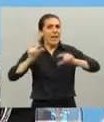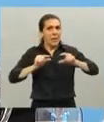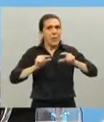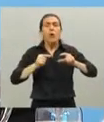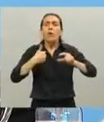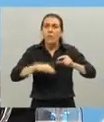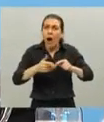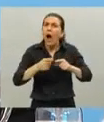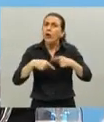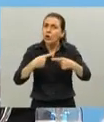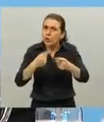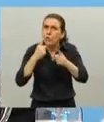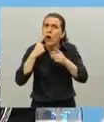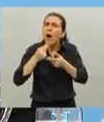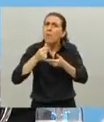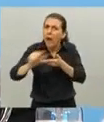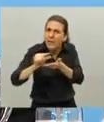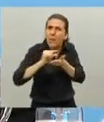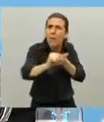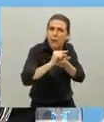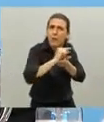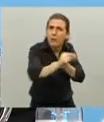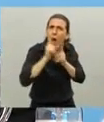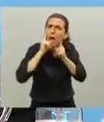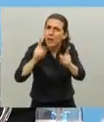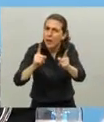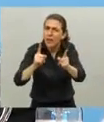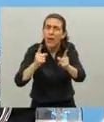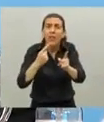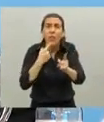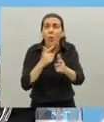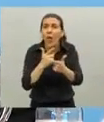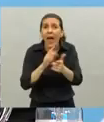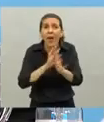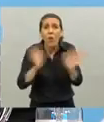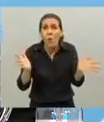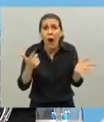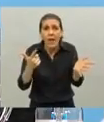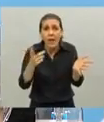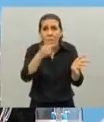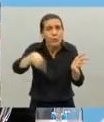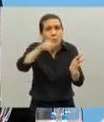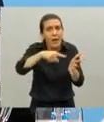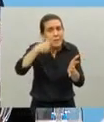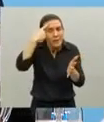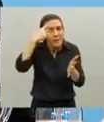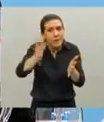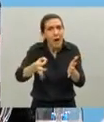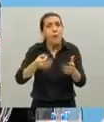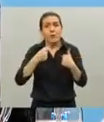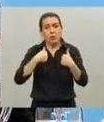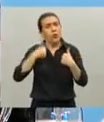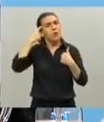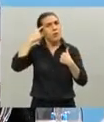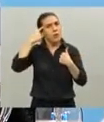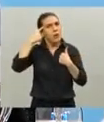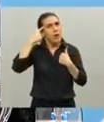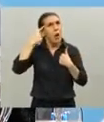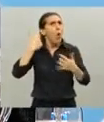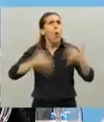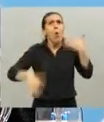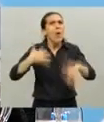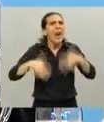asistiendolos no tengan duda porque si bien yo creo que la mayor